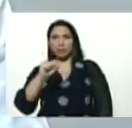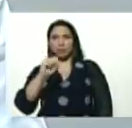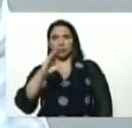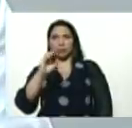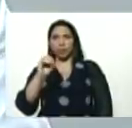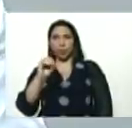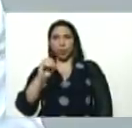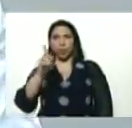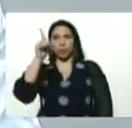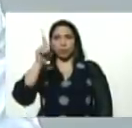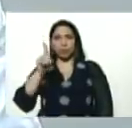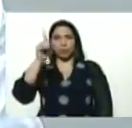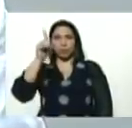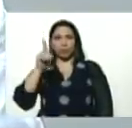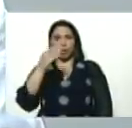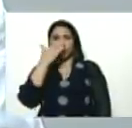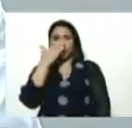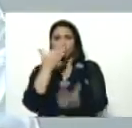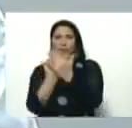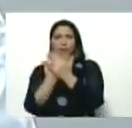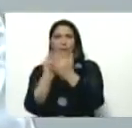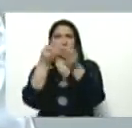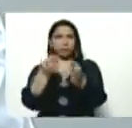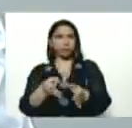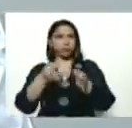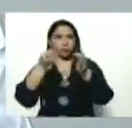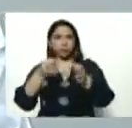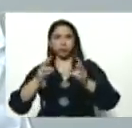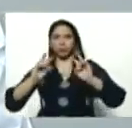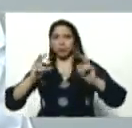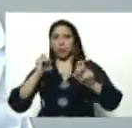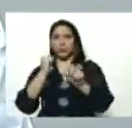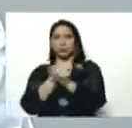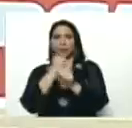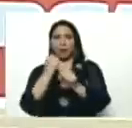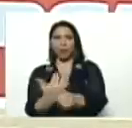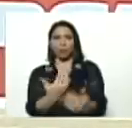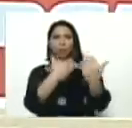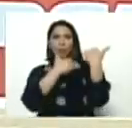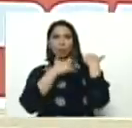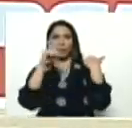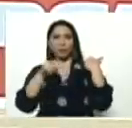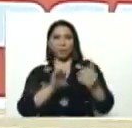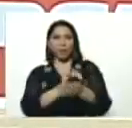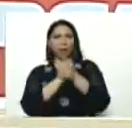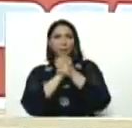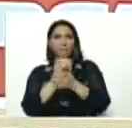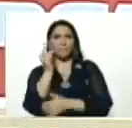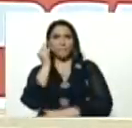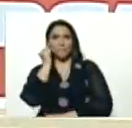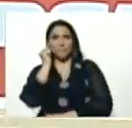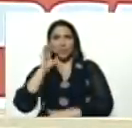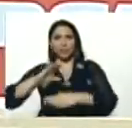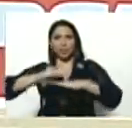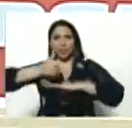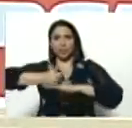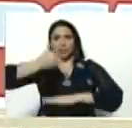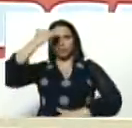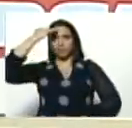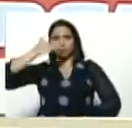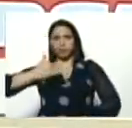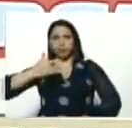diputado, y que ha estado al frente, pues, del tema de los trabajadores, la compañera, almiranta, Carmen